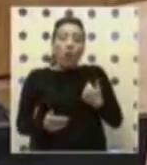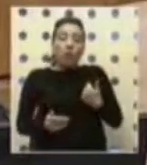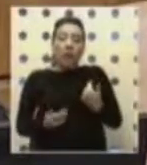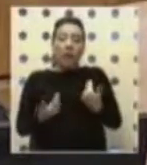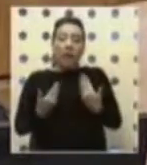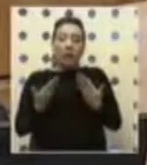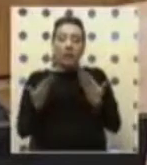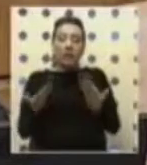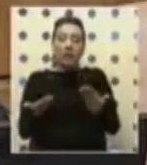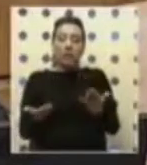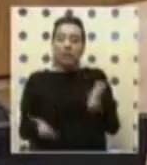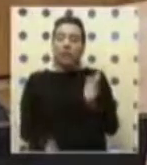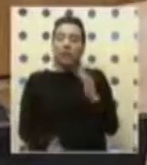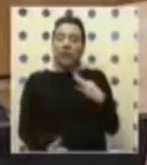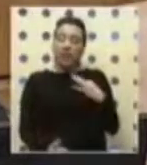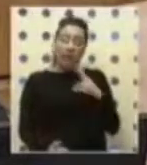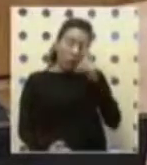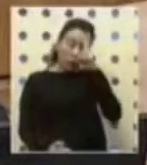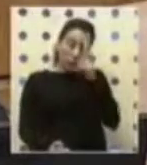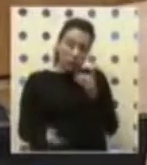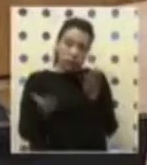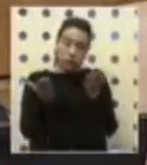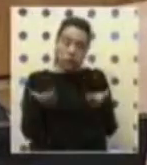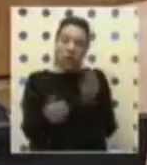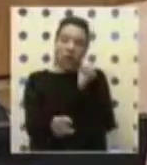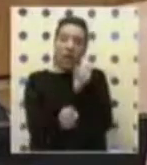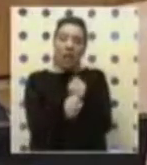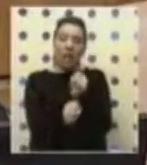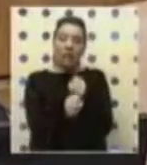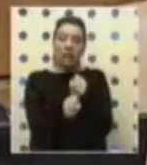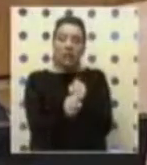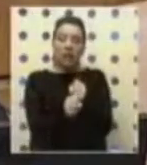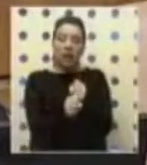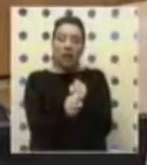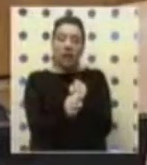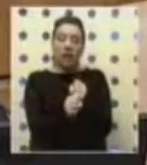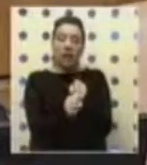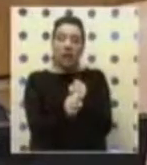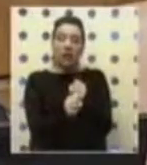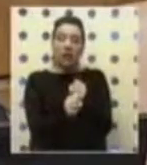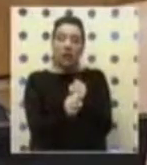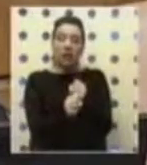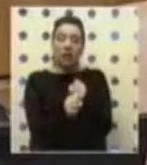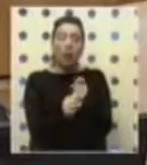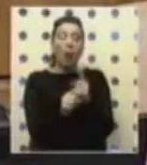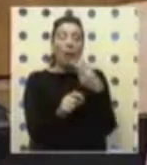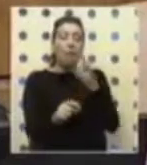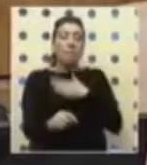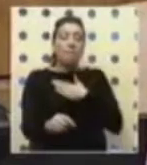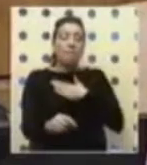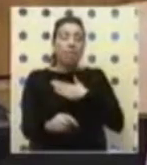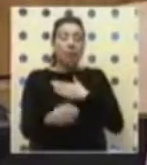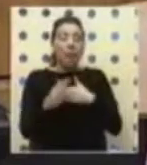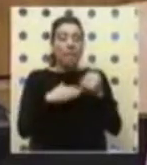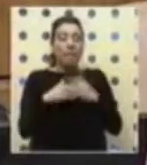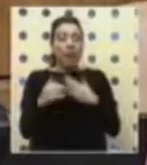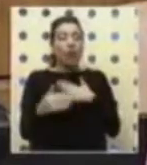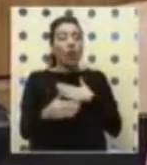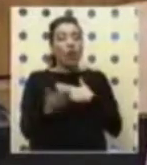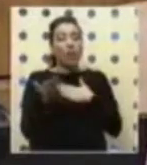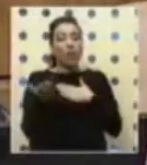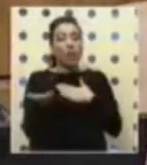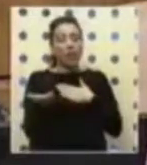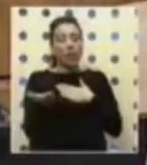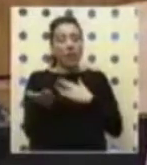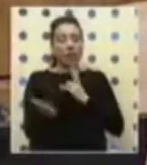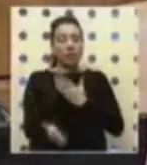voluntad digna de alabar, están trabajando, como dije, prácticamente con sus manos. Quiero pedir por su